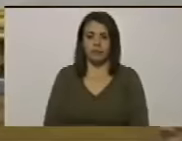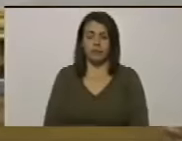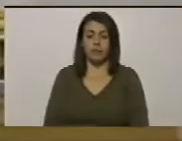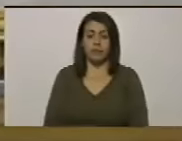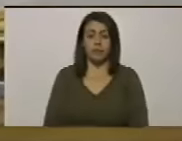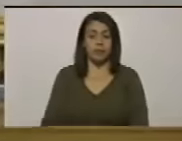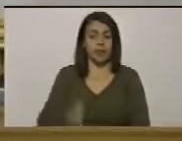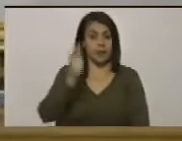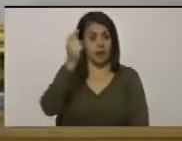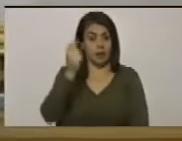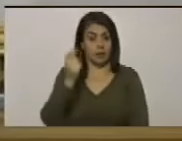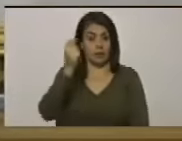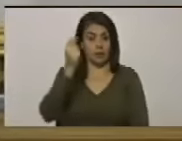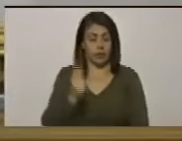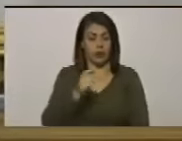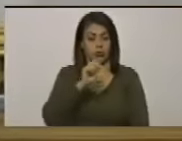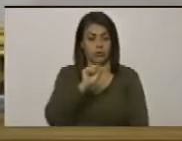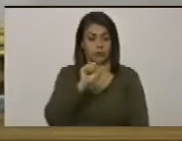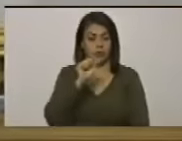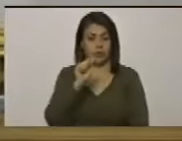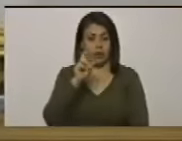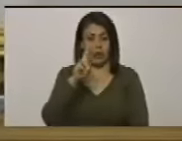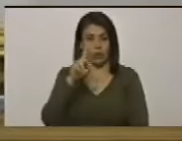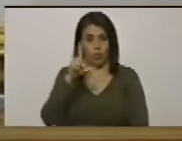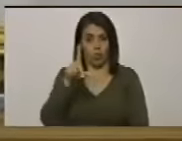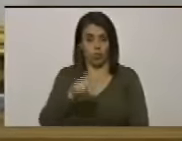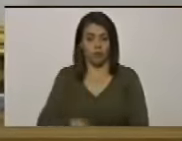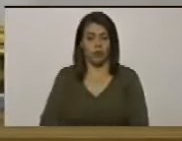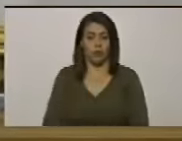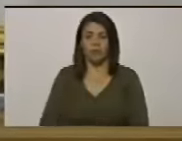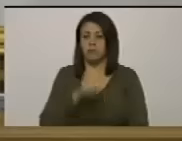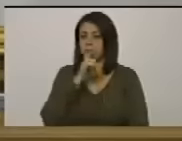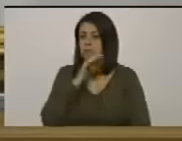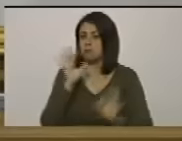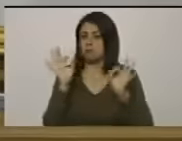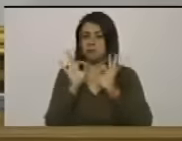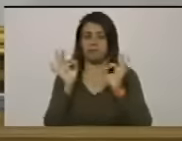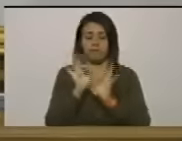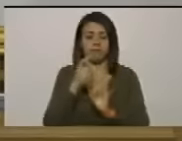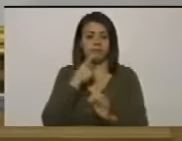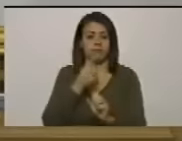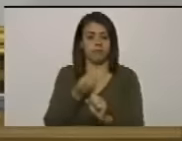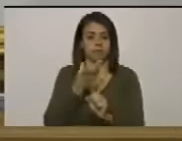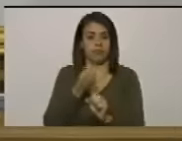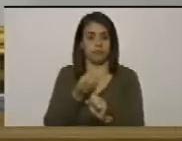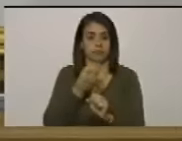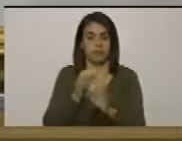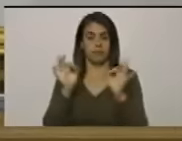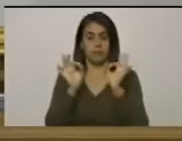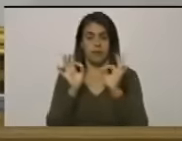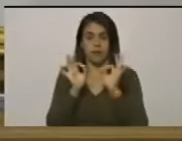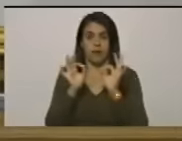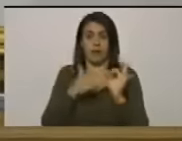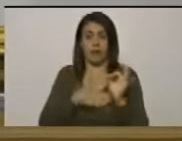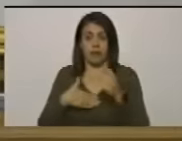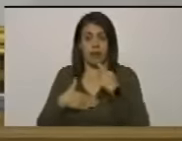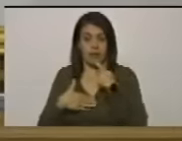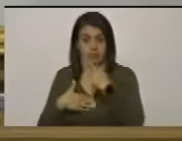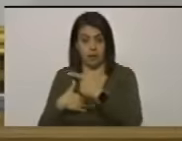querido diputado saúl ortega no hay más nadie anotado en el debate quiere